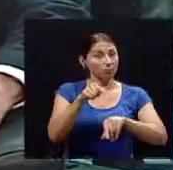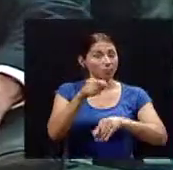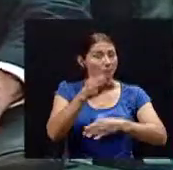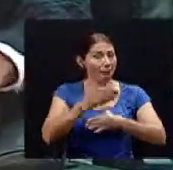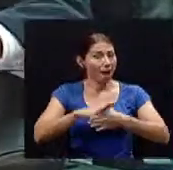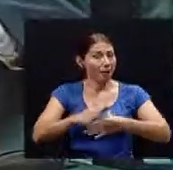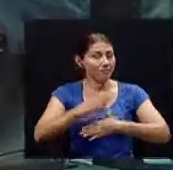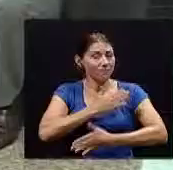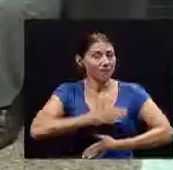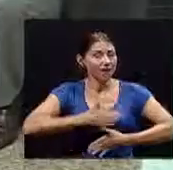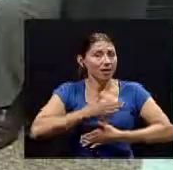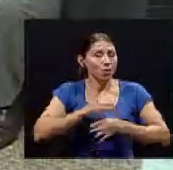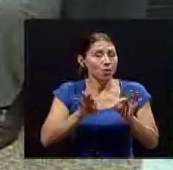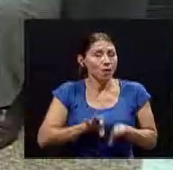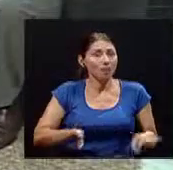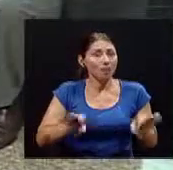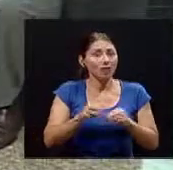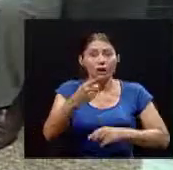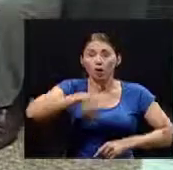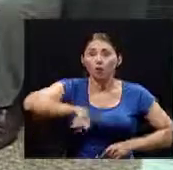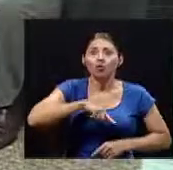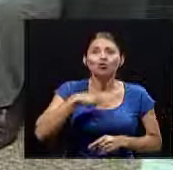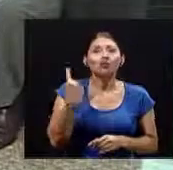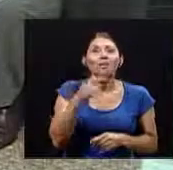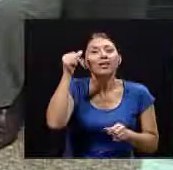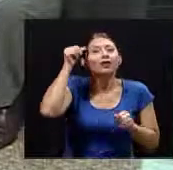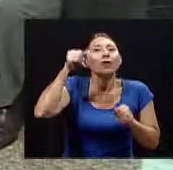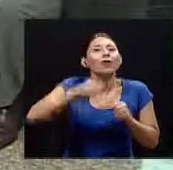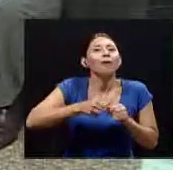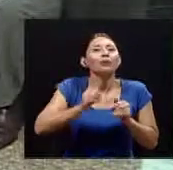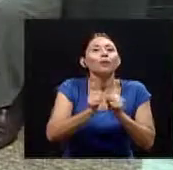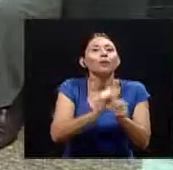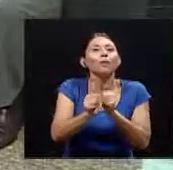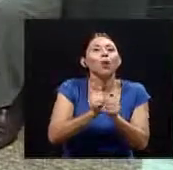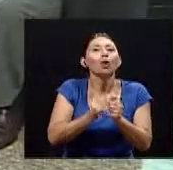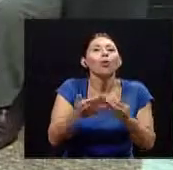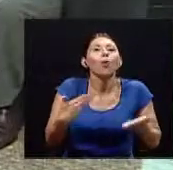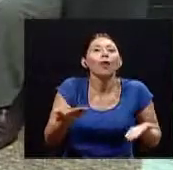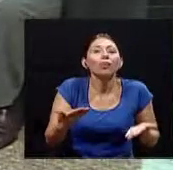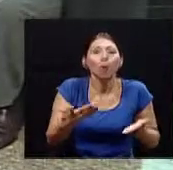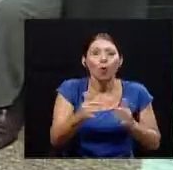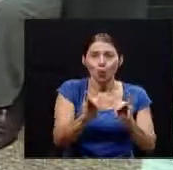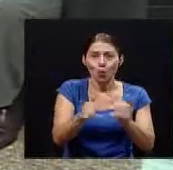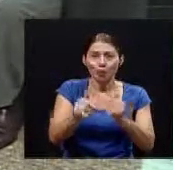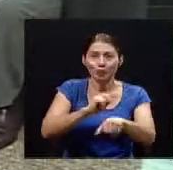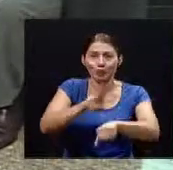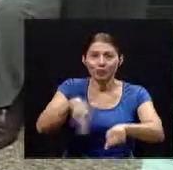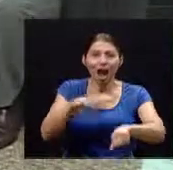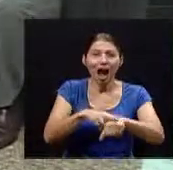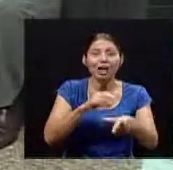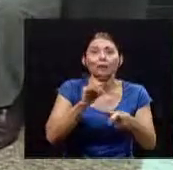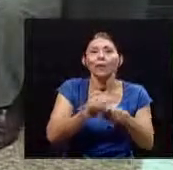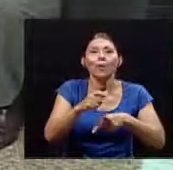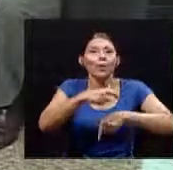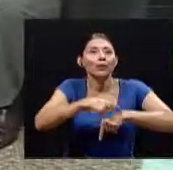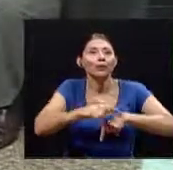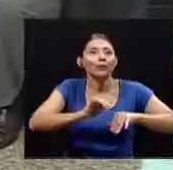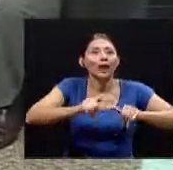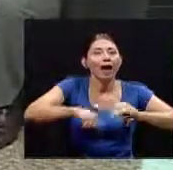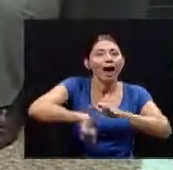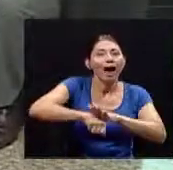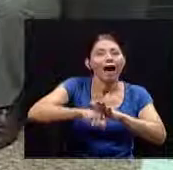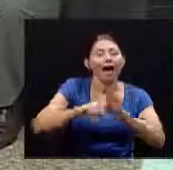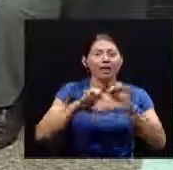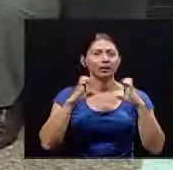es también fundamental vemos que nos acordamos del deporte solamente cuando hay juegos nacionales cuando todos esos estadios y